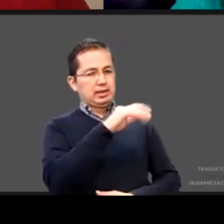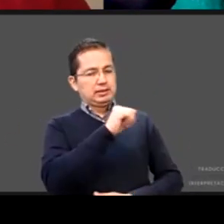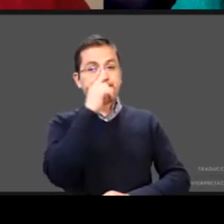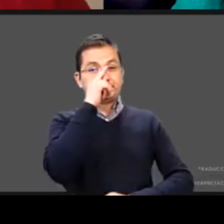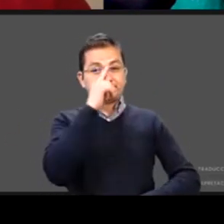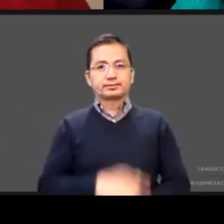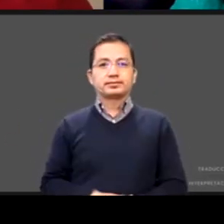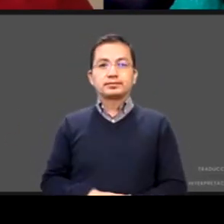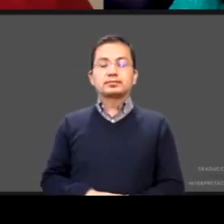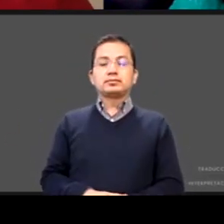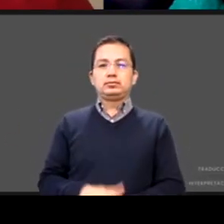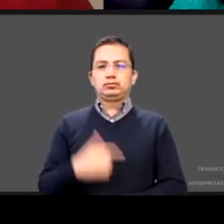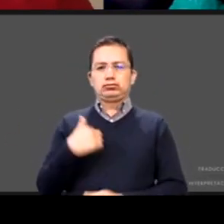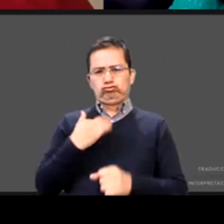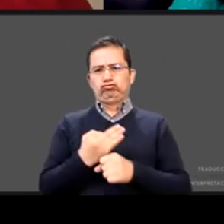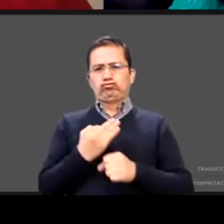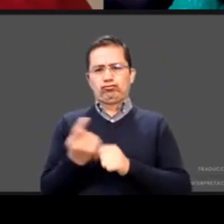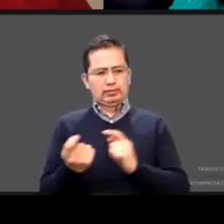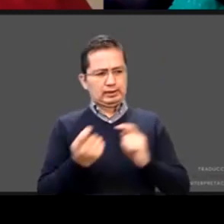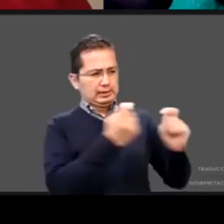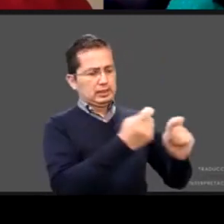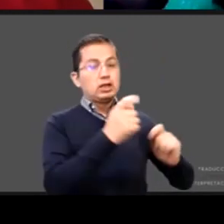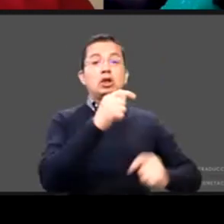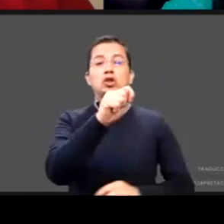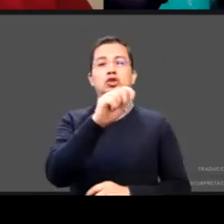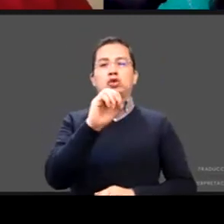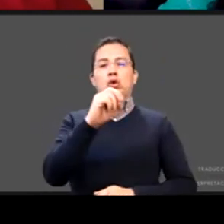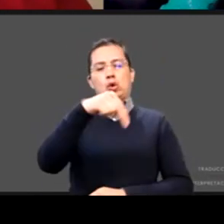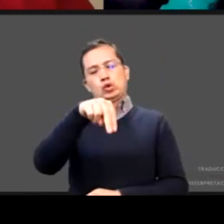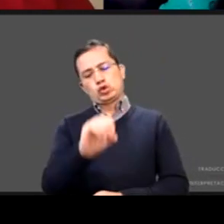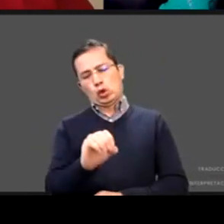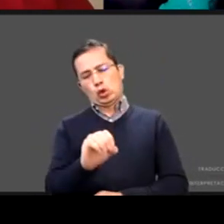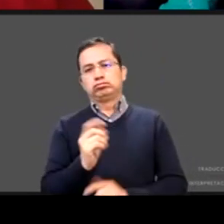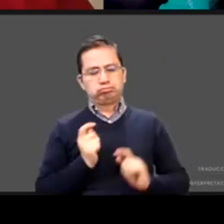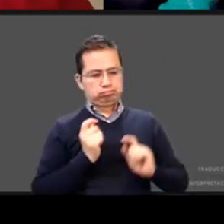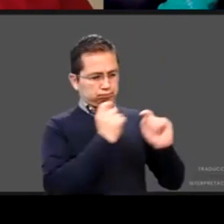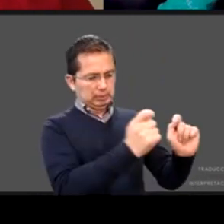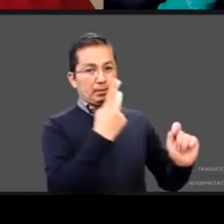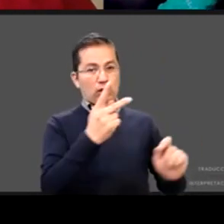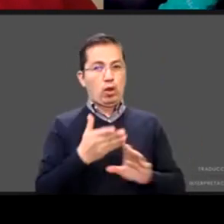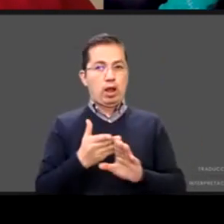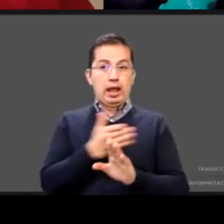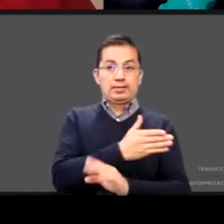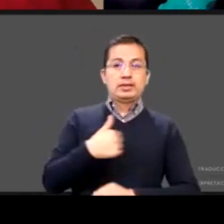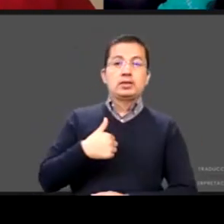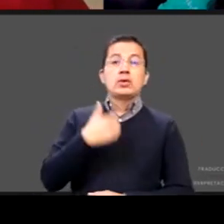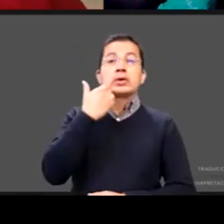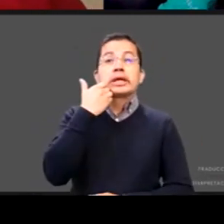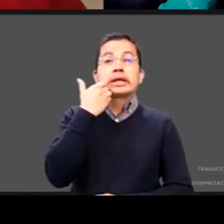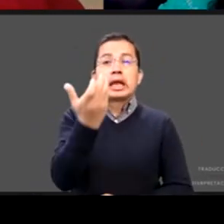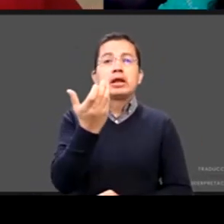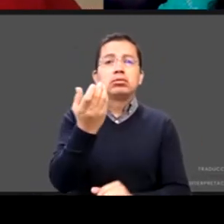a Toño Rizzoli quiero agradecer especialmente a las más de 1300 personas